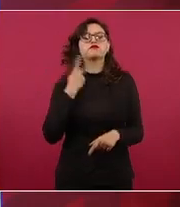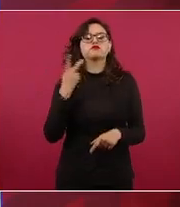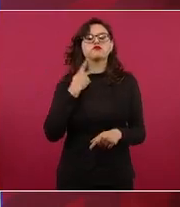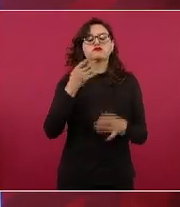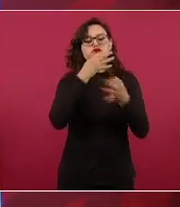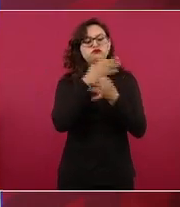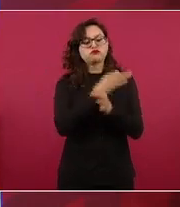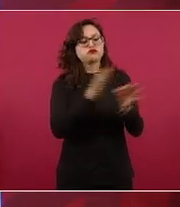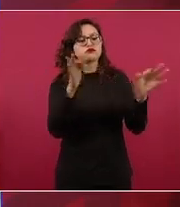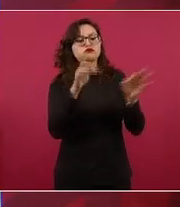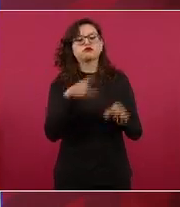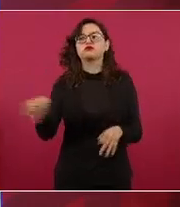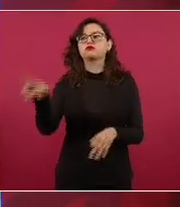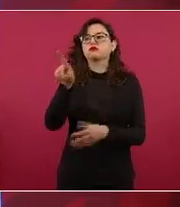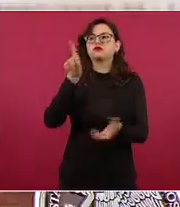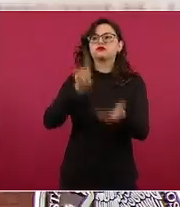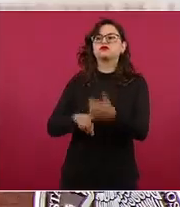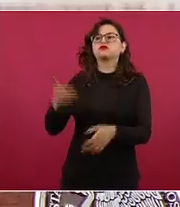no eso no